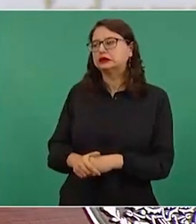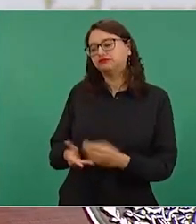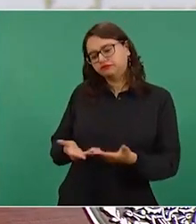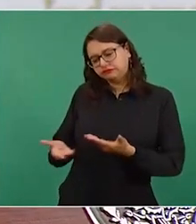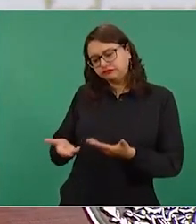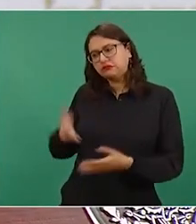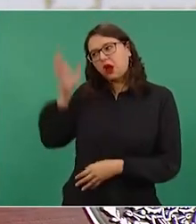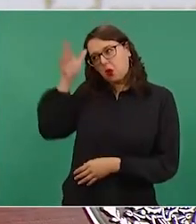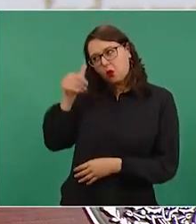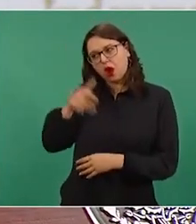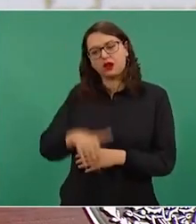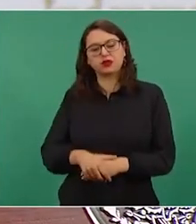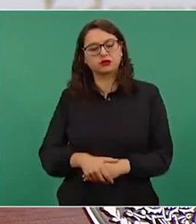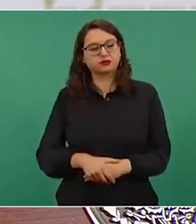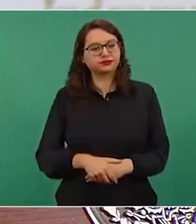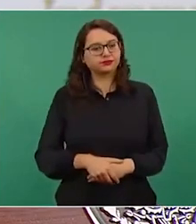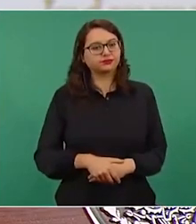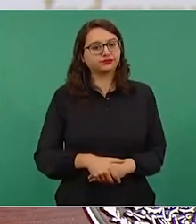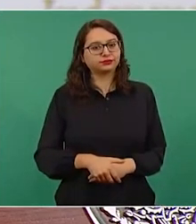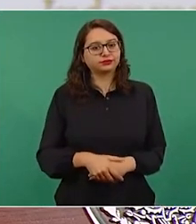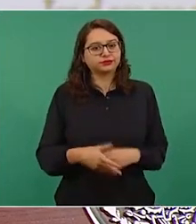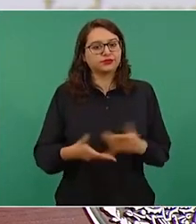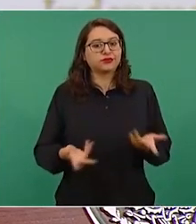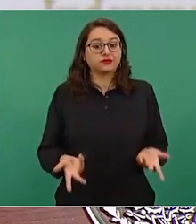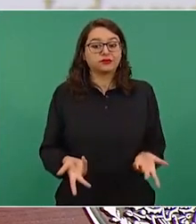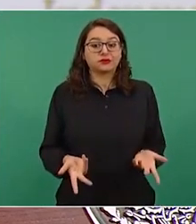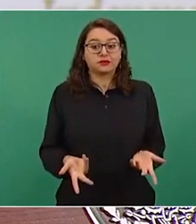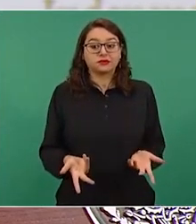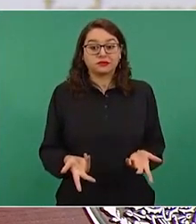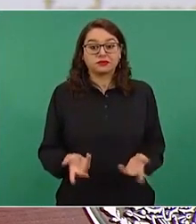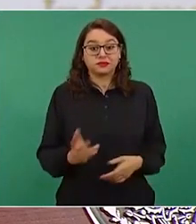sí, pero ¿para qué lo tienes ahí?